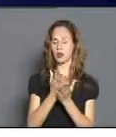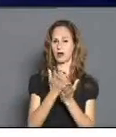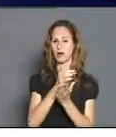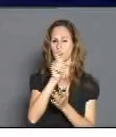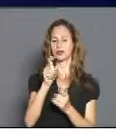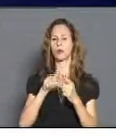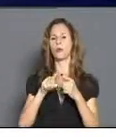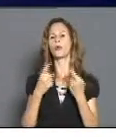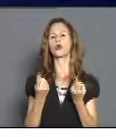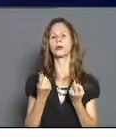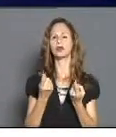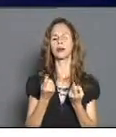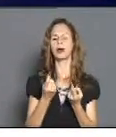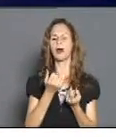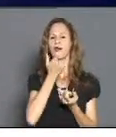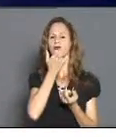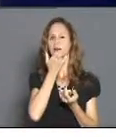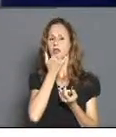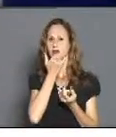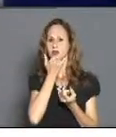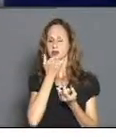secuelas neuropsicológicas de la COVID,